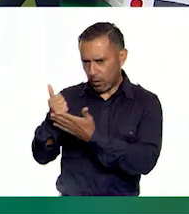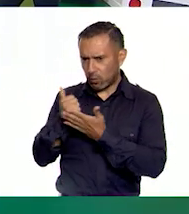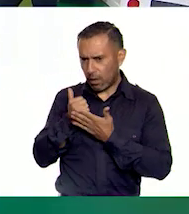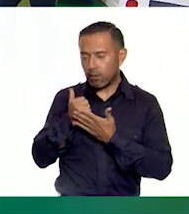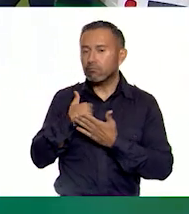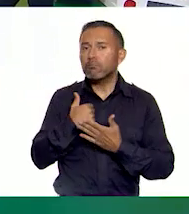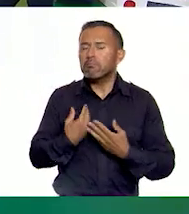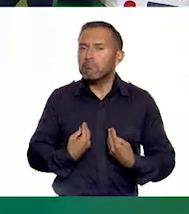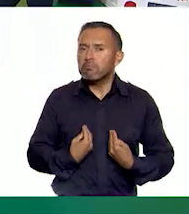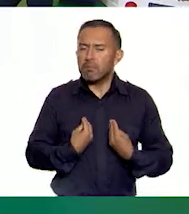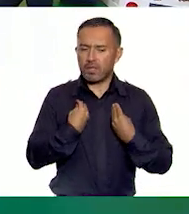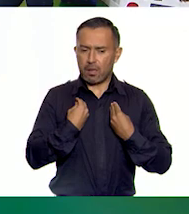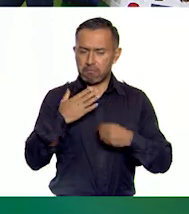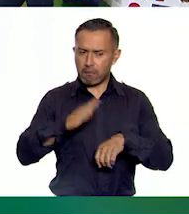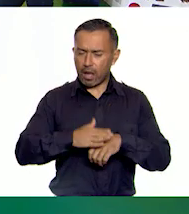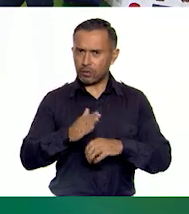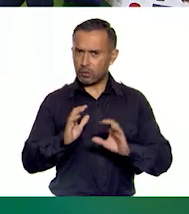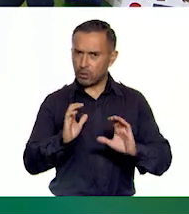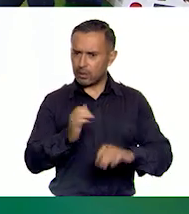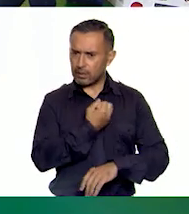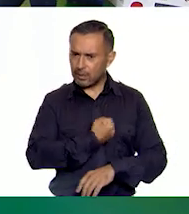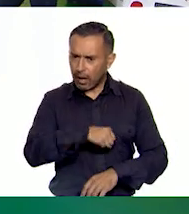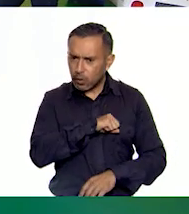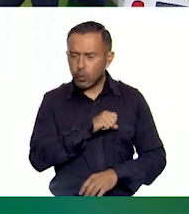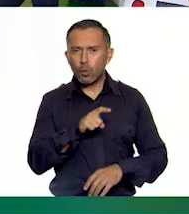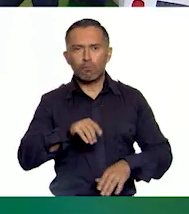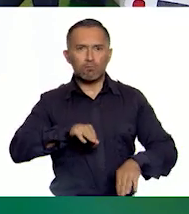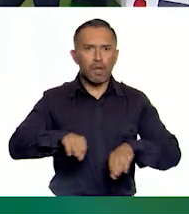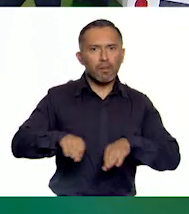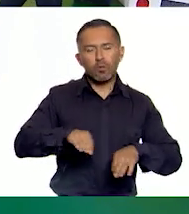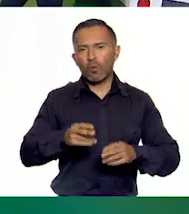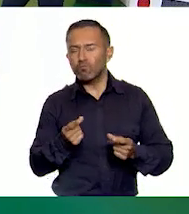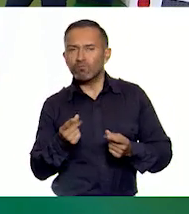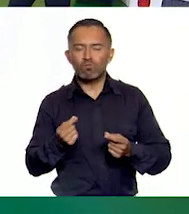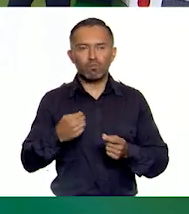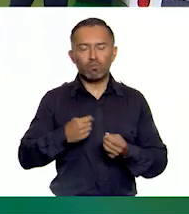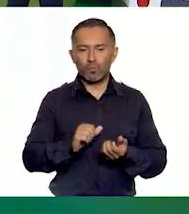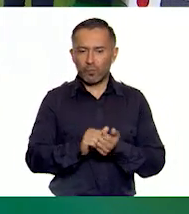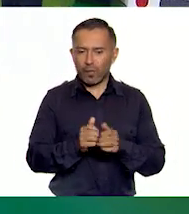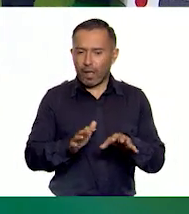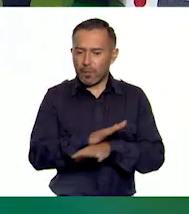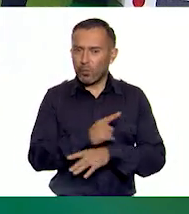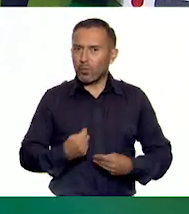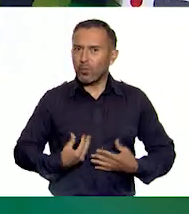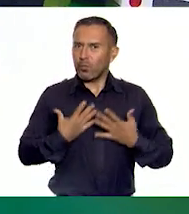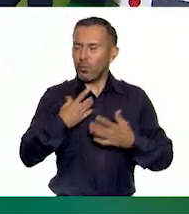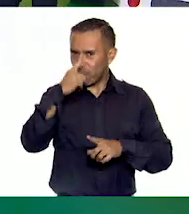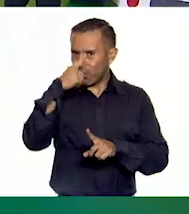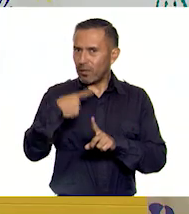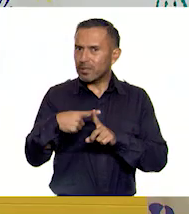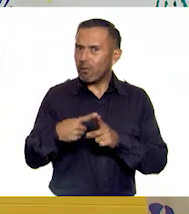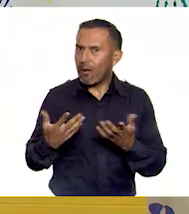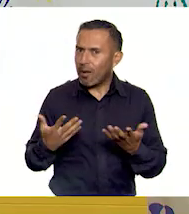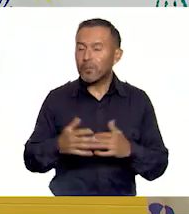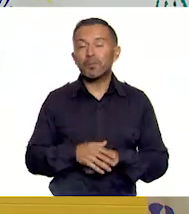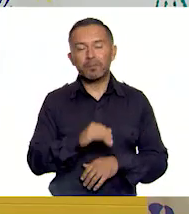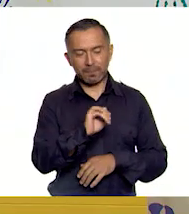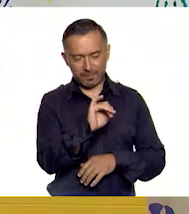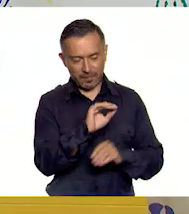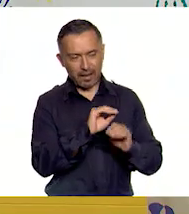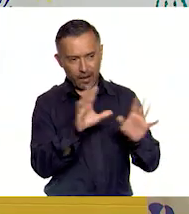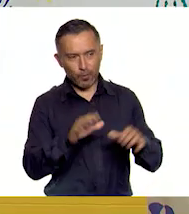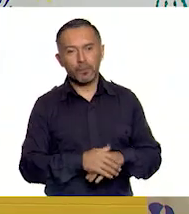estilo de vida un poco más saludable, estar más activa y con un mejor estado de ánimo. Claro, el día de hoy compartiré con ustedes